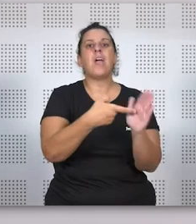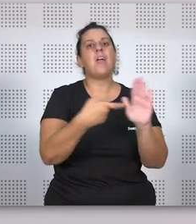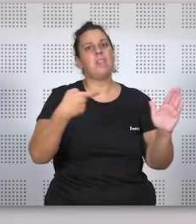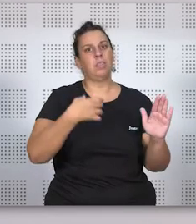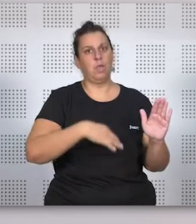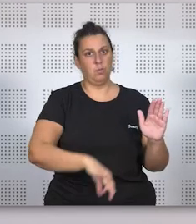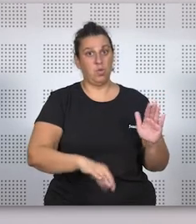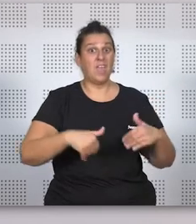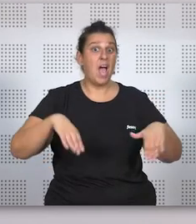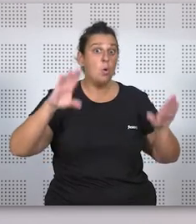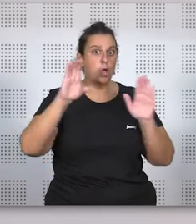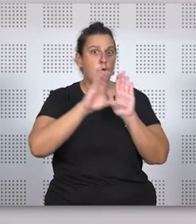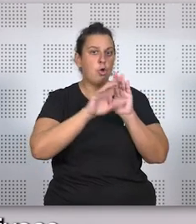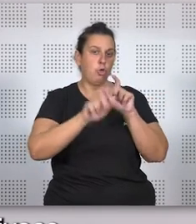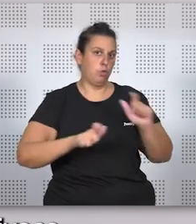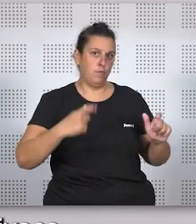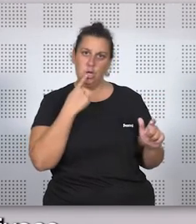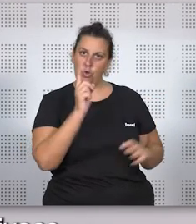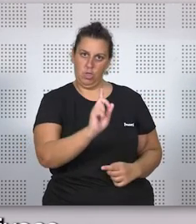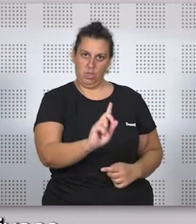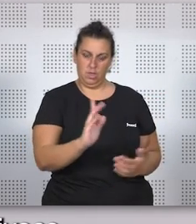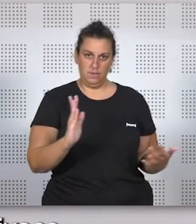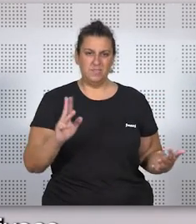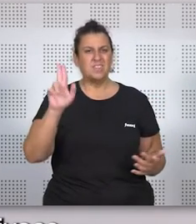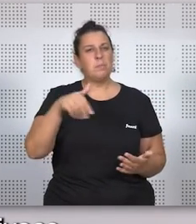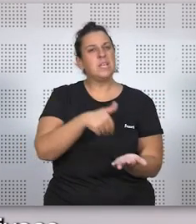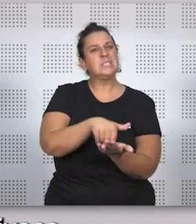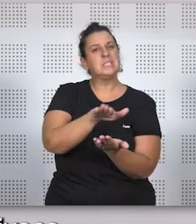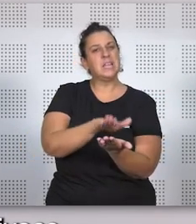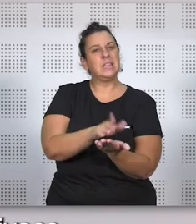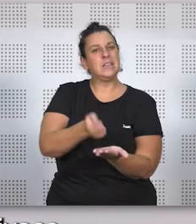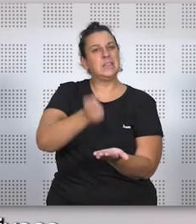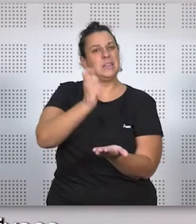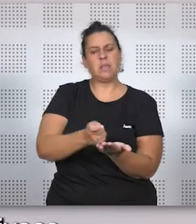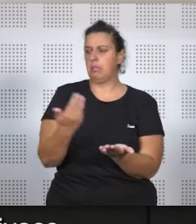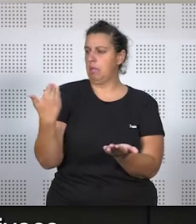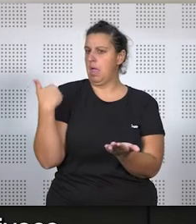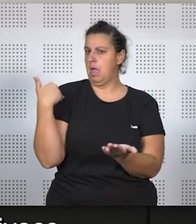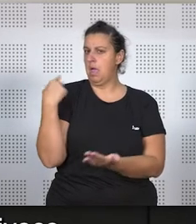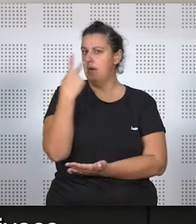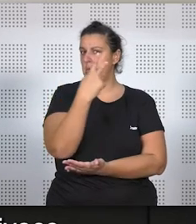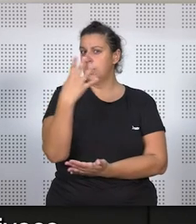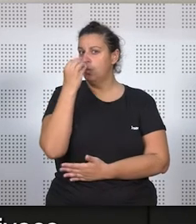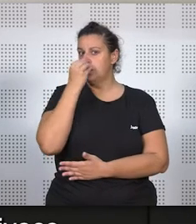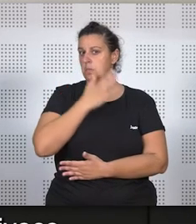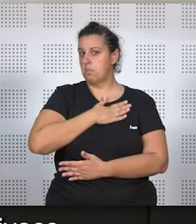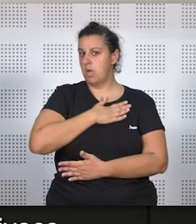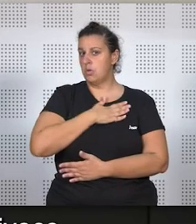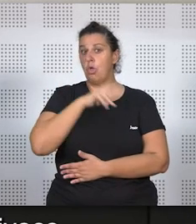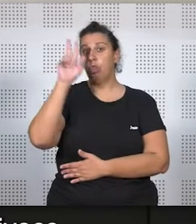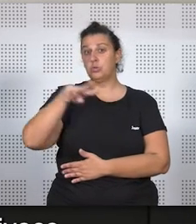expresamente en el Código. Hay también alguna sentencia reciente, una, si no me equivoco, de 24 de mayo de